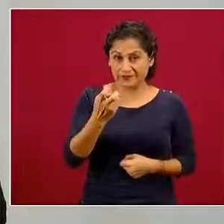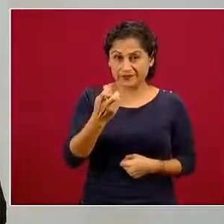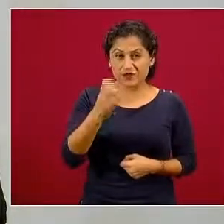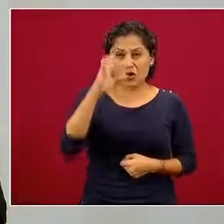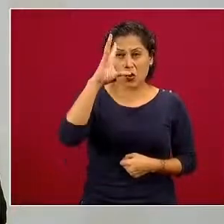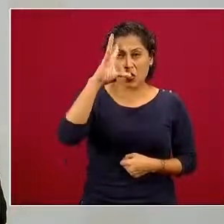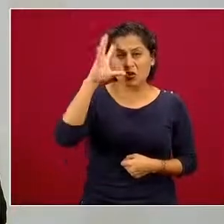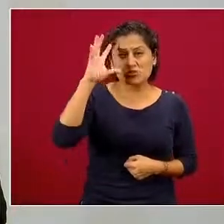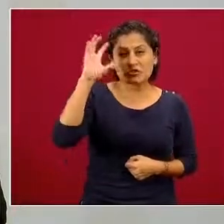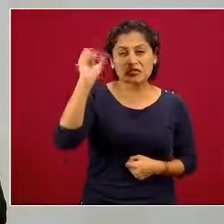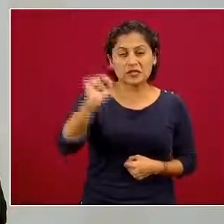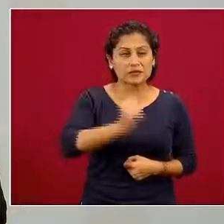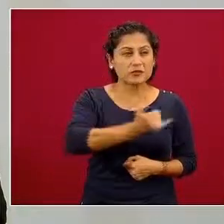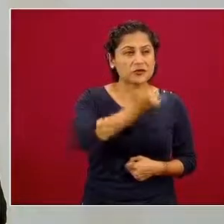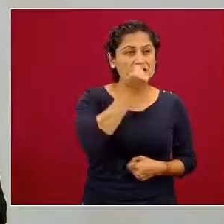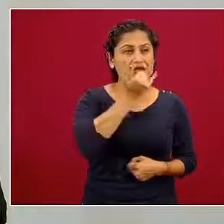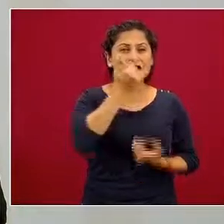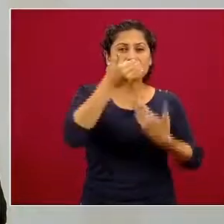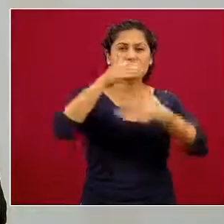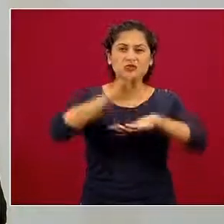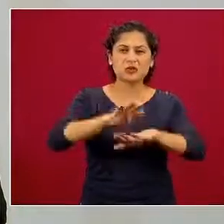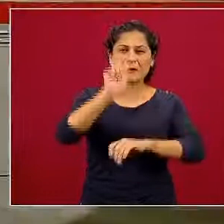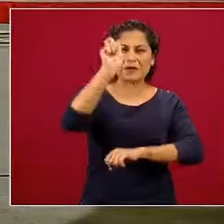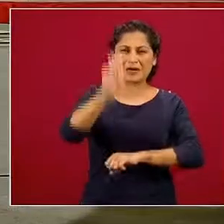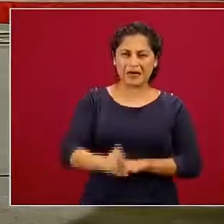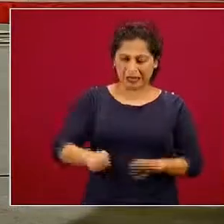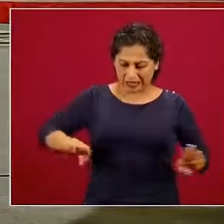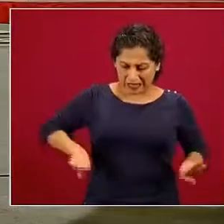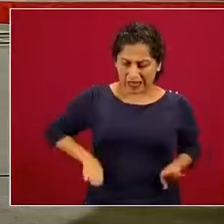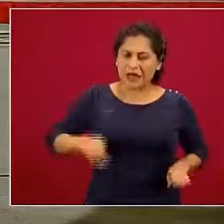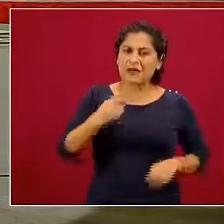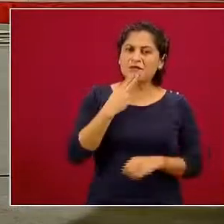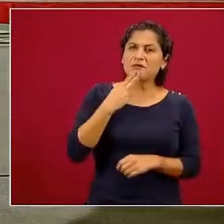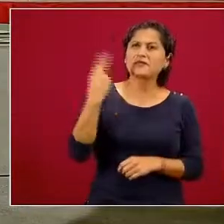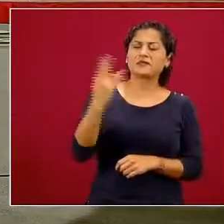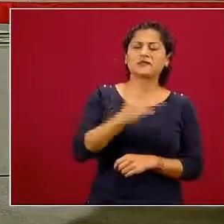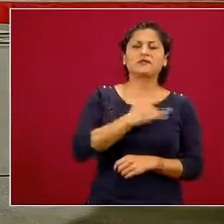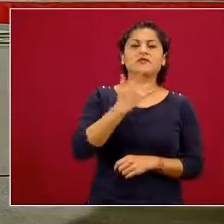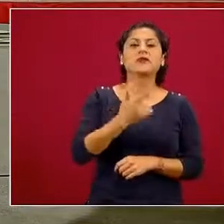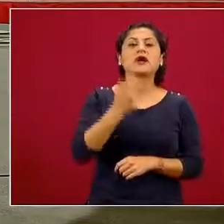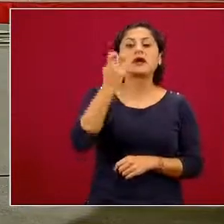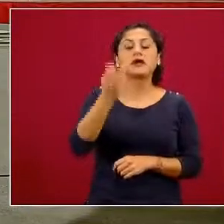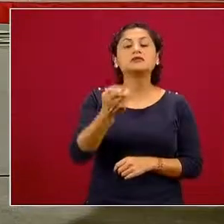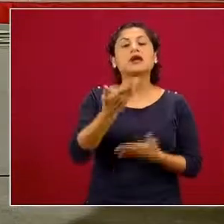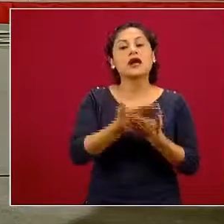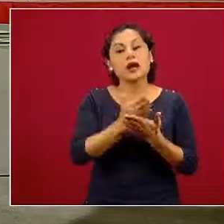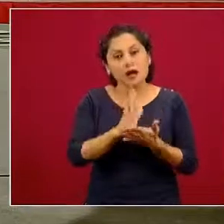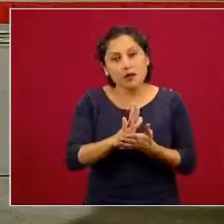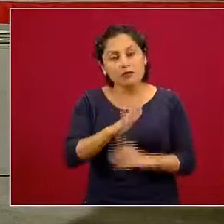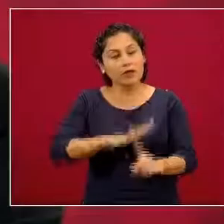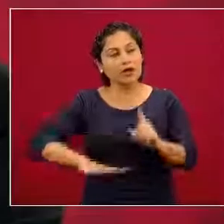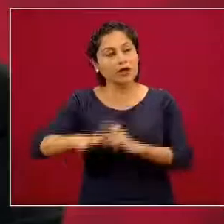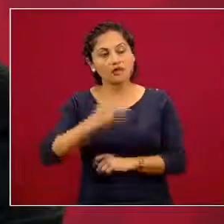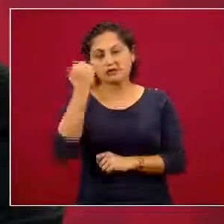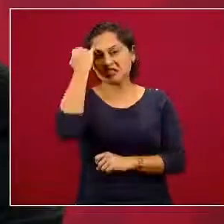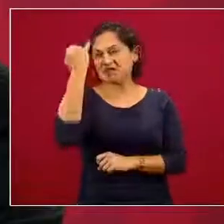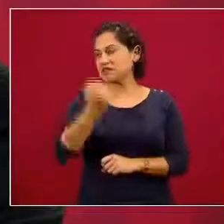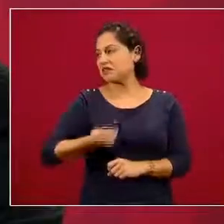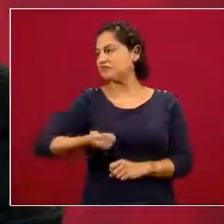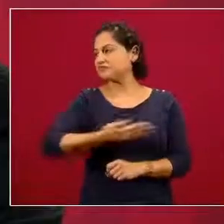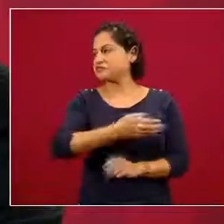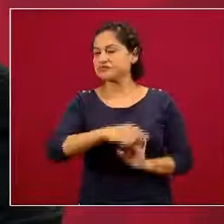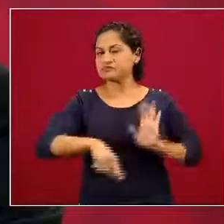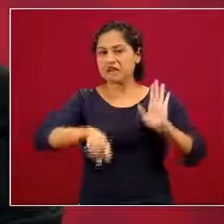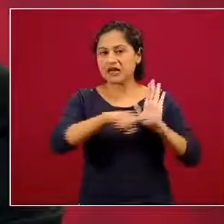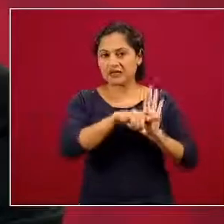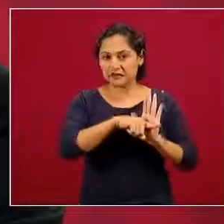erróneos sobre la conducta suicida, además del estigma asociado que les impide poder comunicar sus